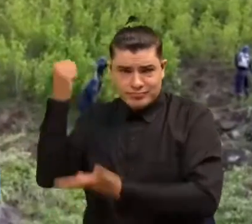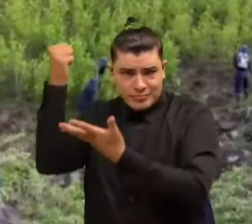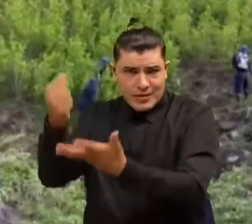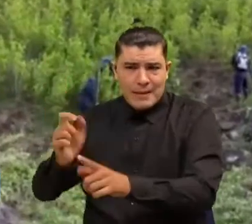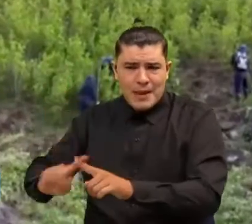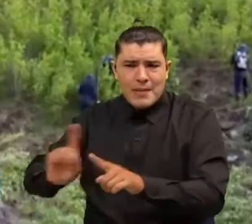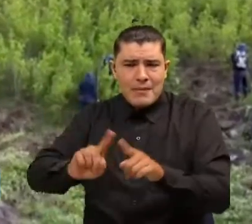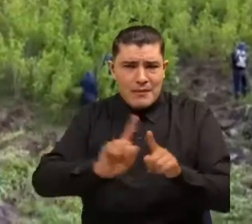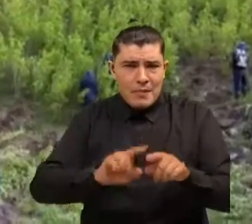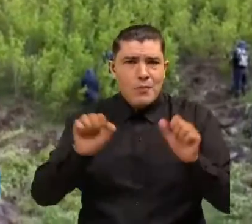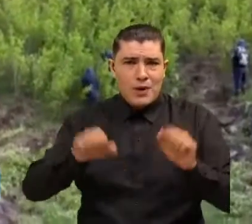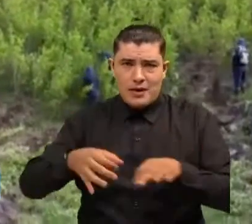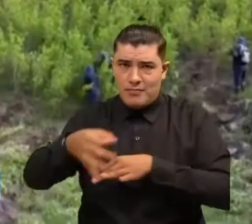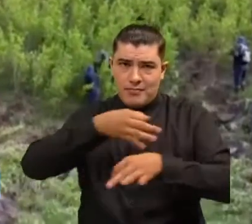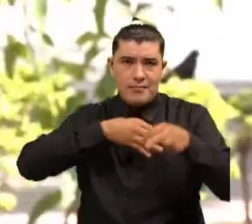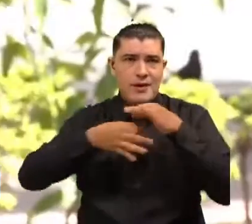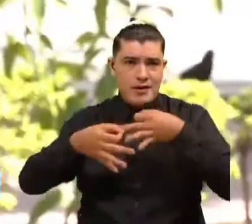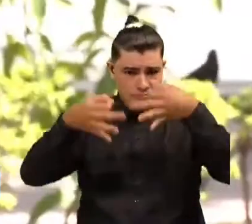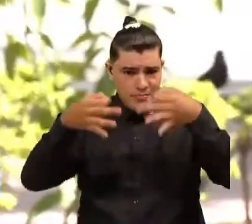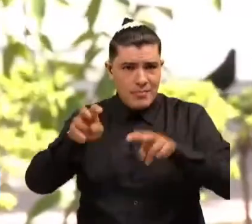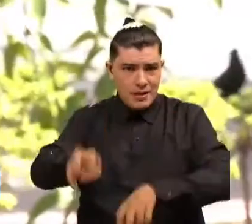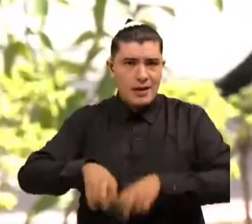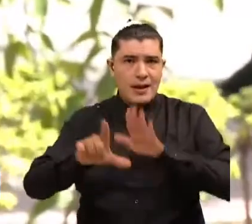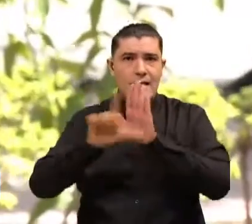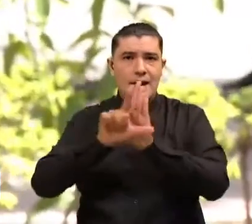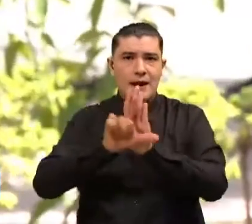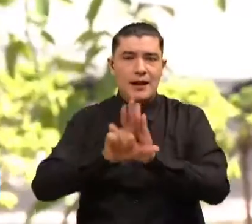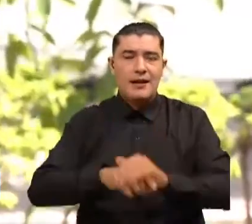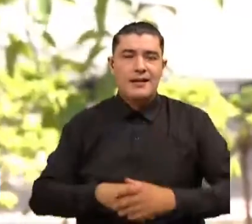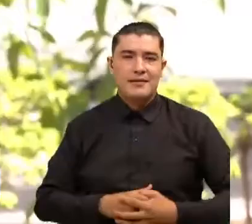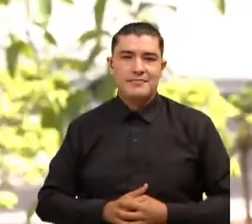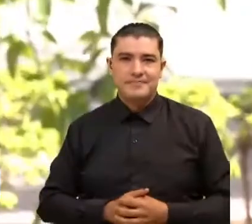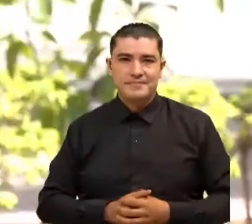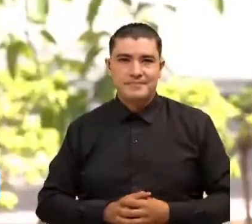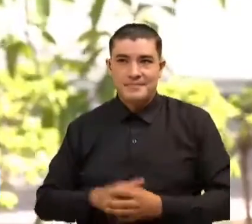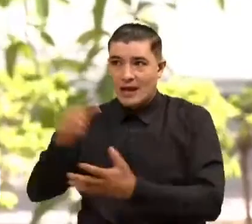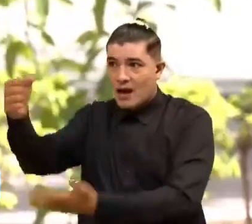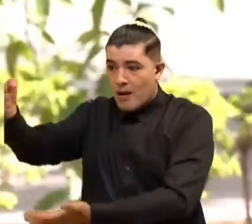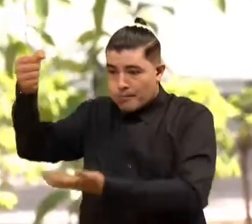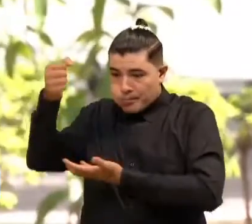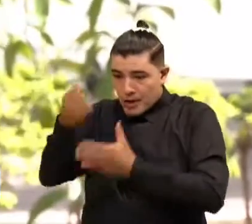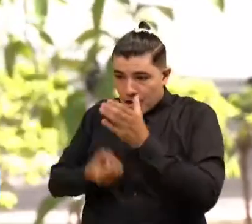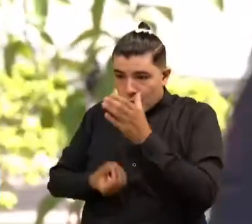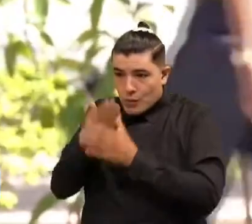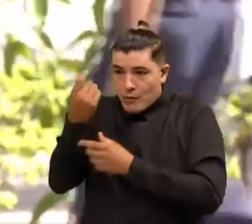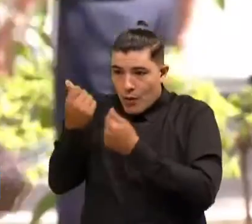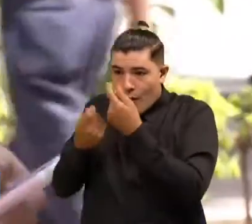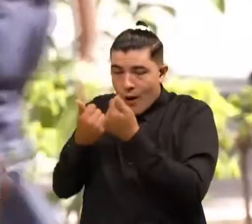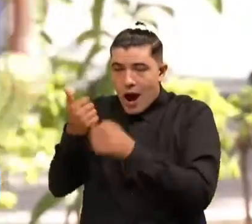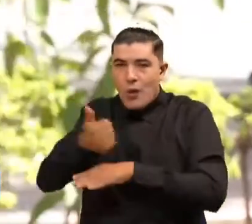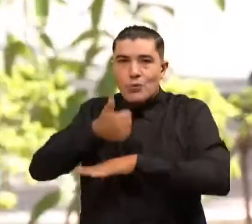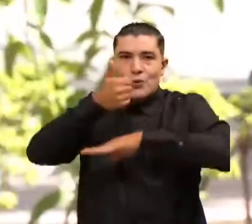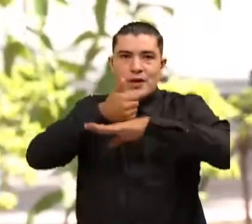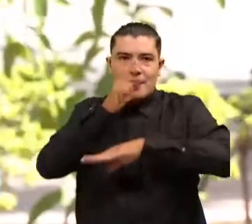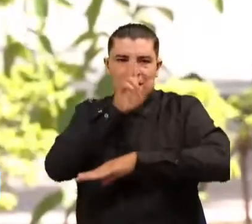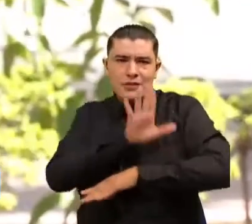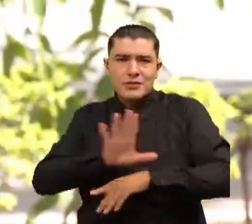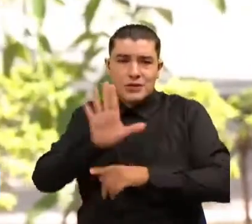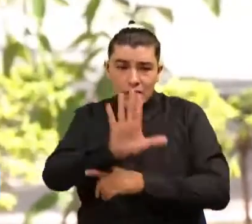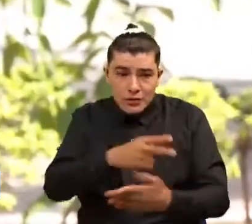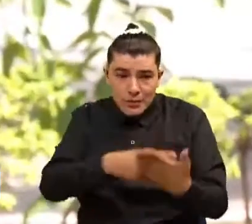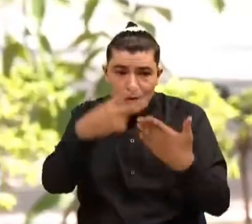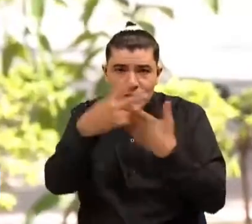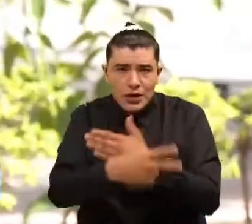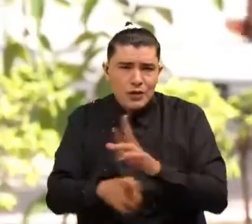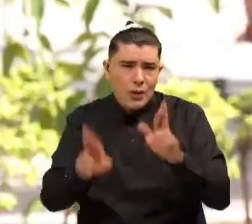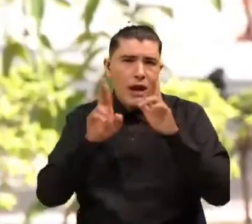departamentos del país. Con este nuevo presupuesto, autoridades nacionales esperan culminar este proyecto en